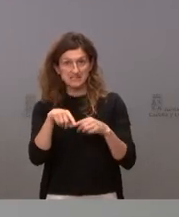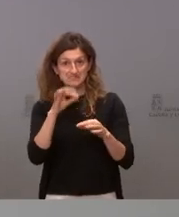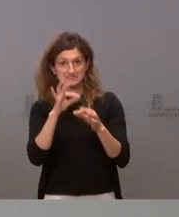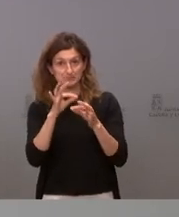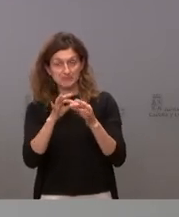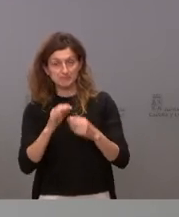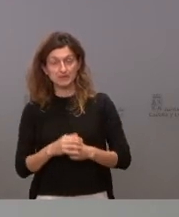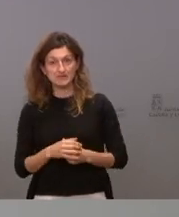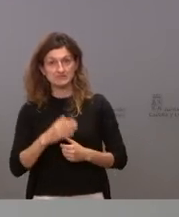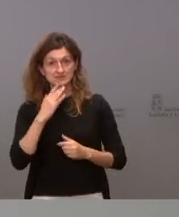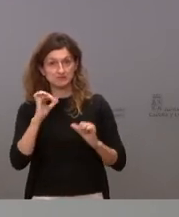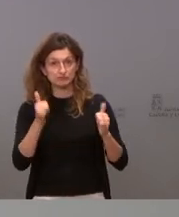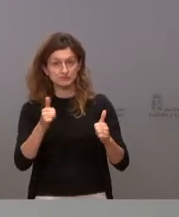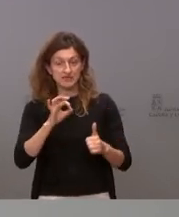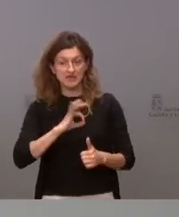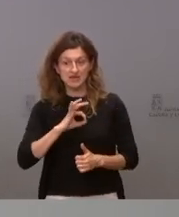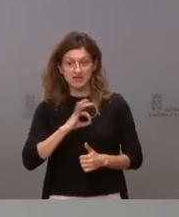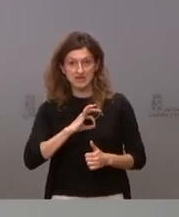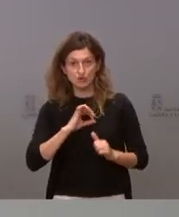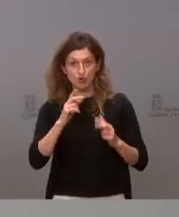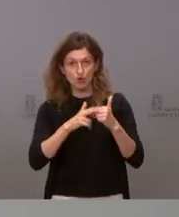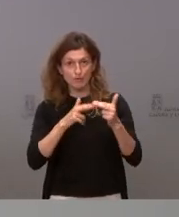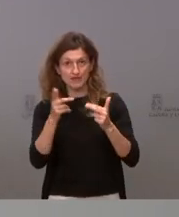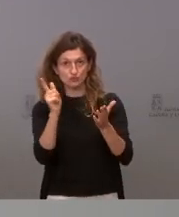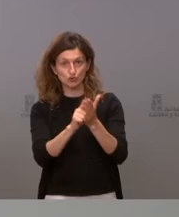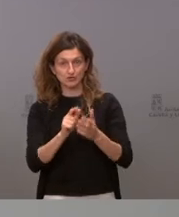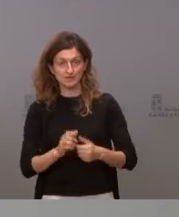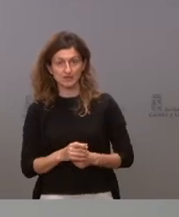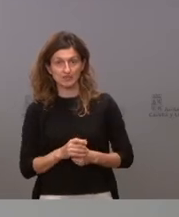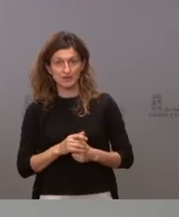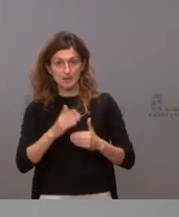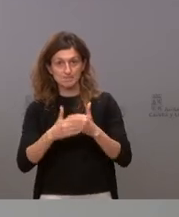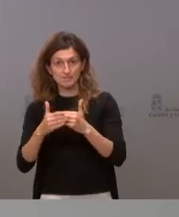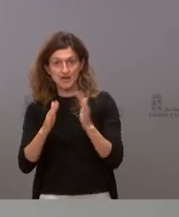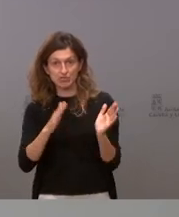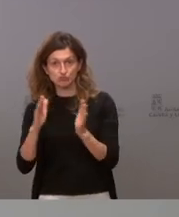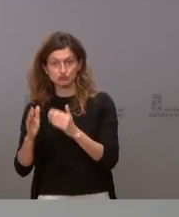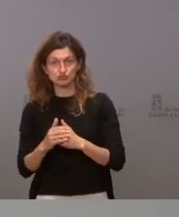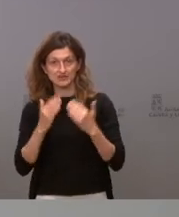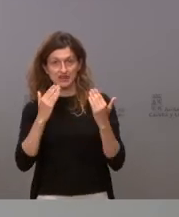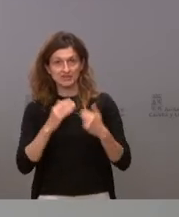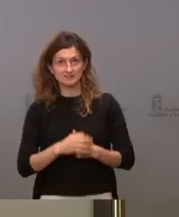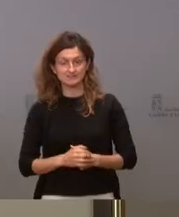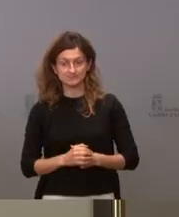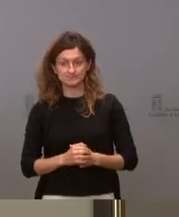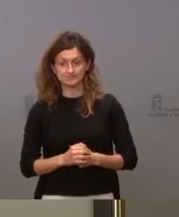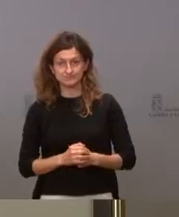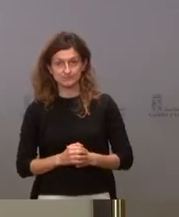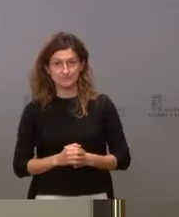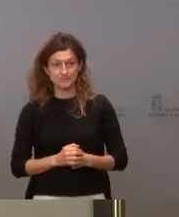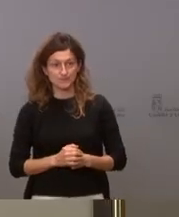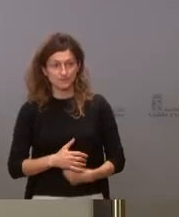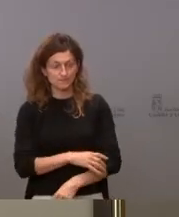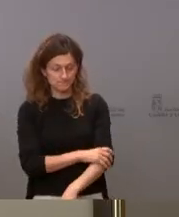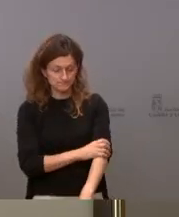comenzar si todo va bien pues en enero pues a iniciar otra de las obras esos son los plazos con los que nos movemos gracias bueno con